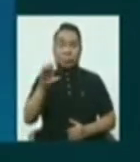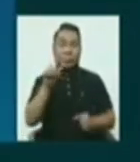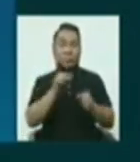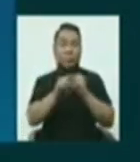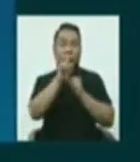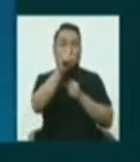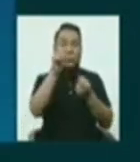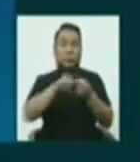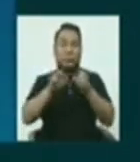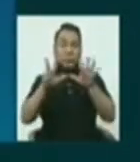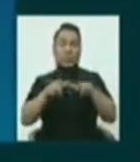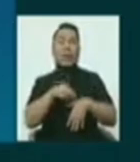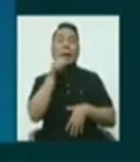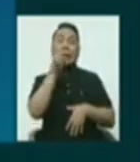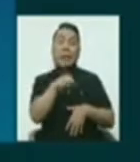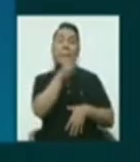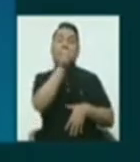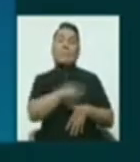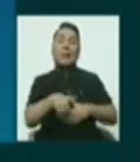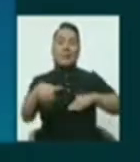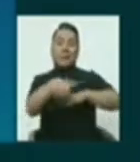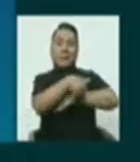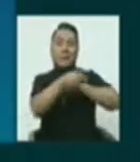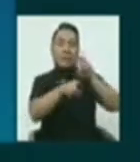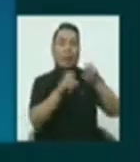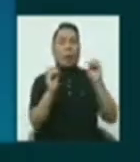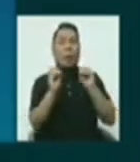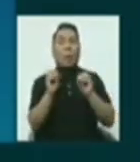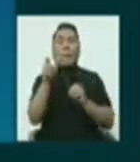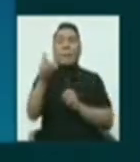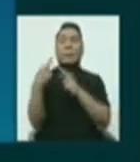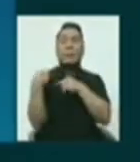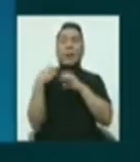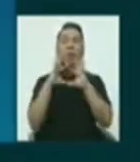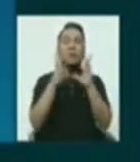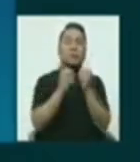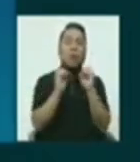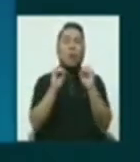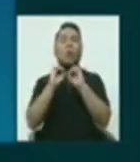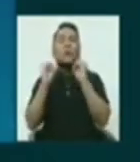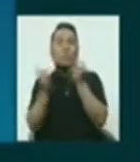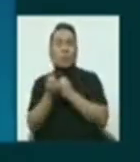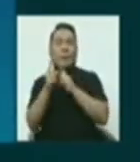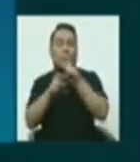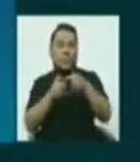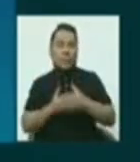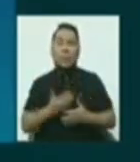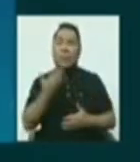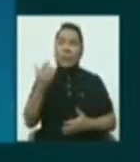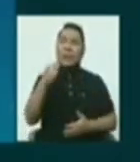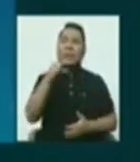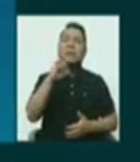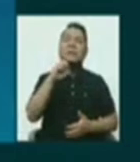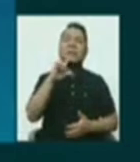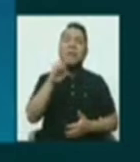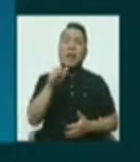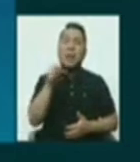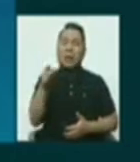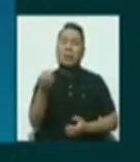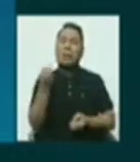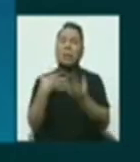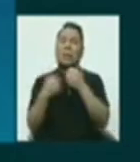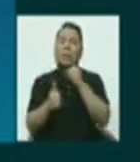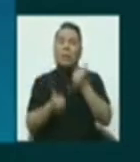enumerado, cada uno es un ciudadano y un representante de la sociedad civil que tienen preguntas que hacer. Candidata Gisela Varela, cuéntenos